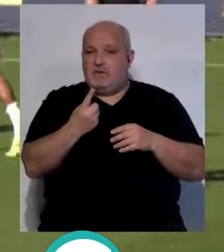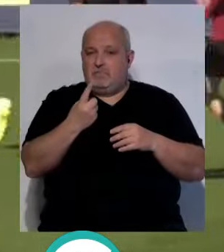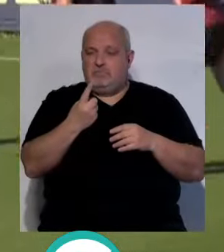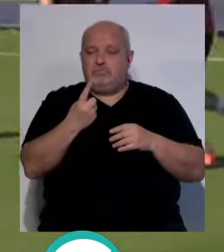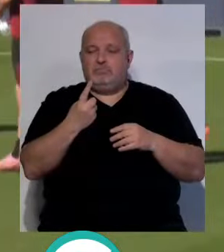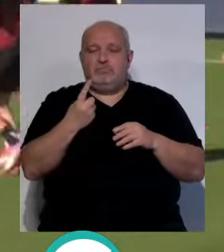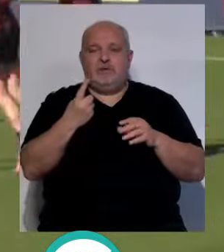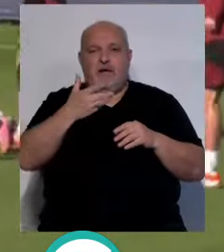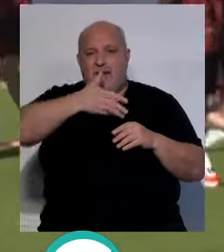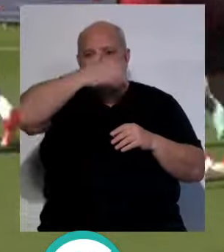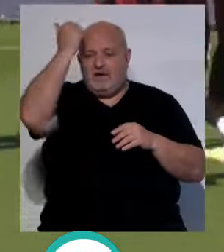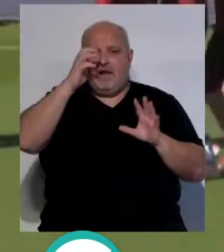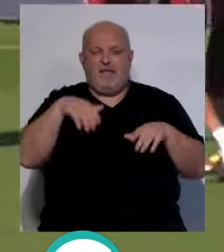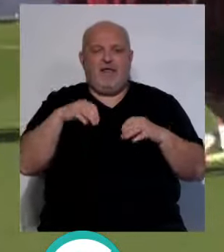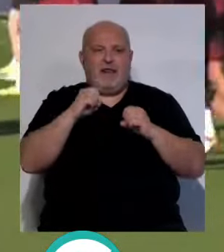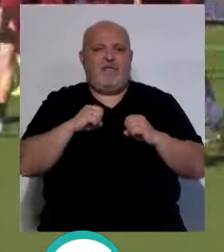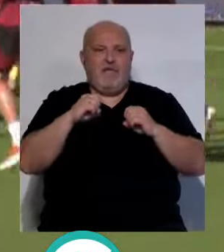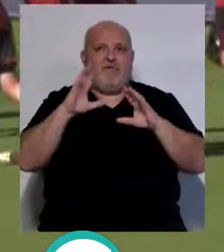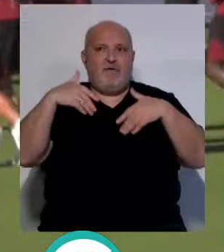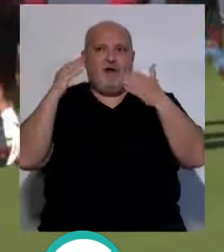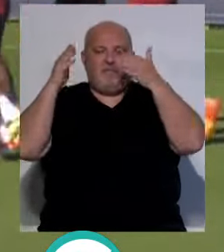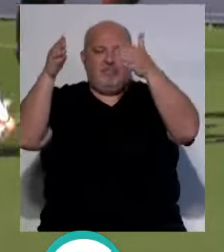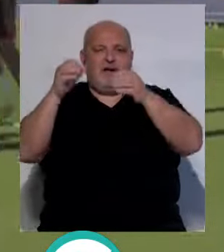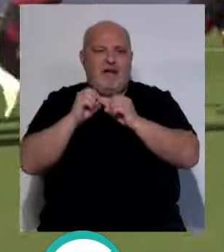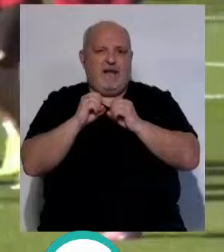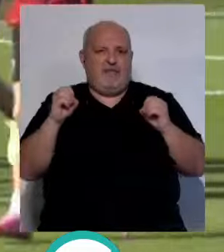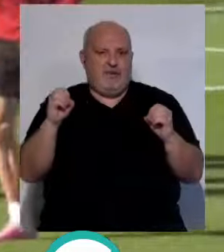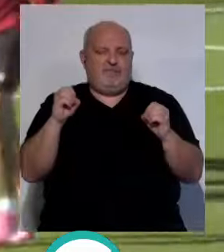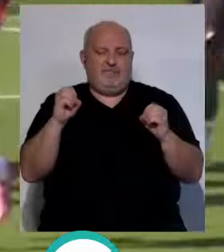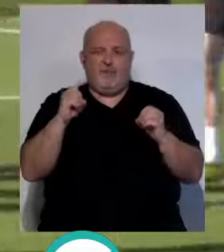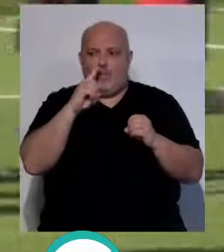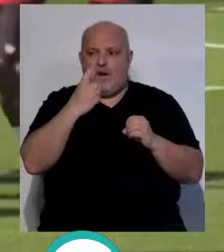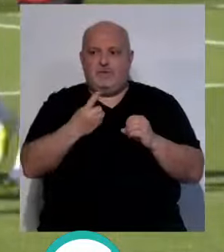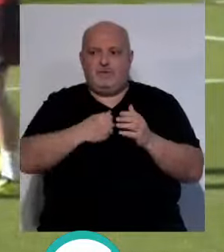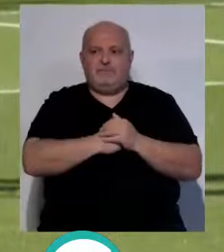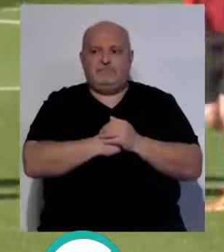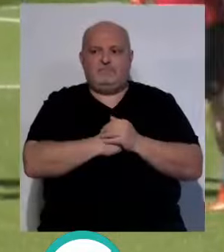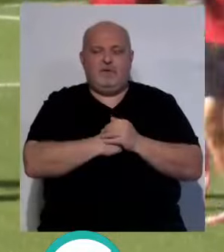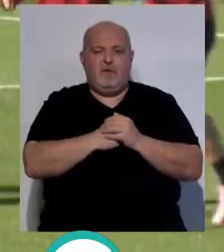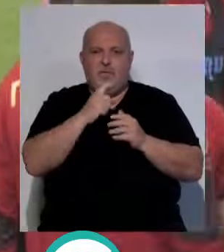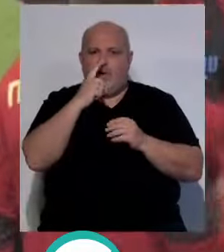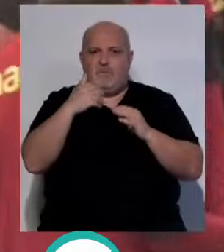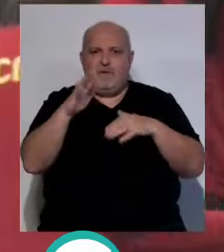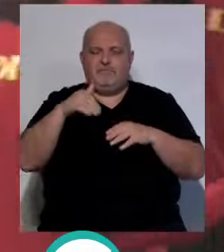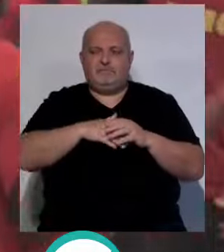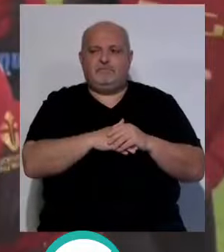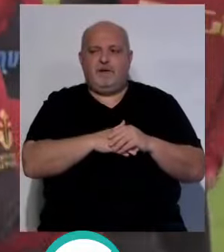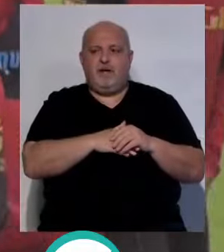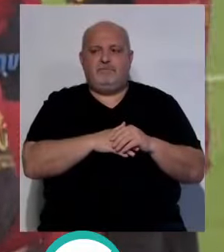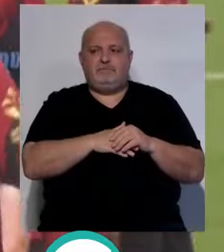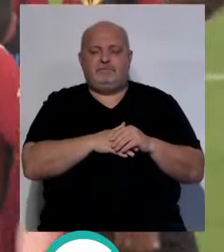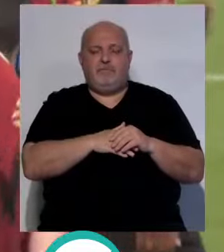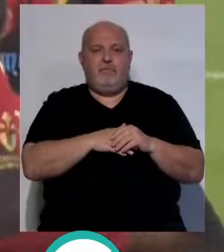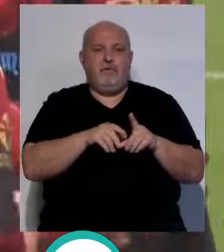desde el 9 de abril, el Cádiz no gana fuera de casa. Entonces... ¿Un año? Un año, año y algo. Estamos ahí. Entonces